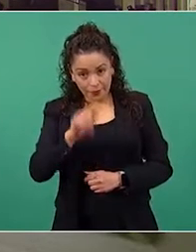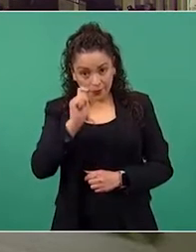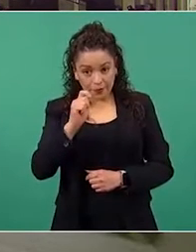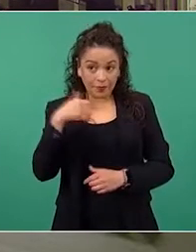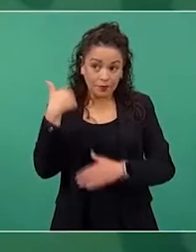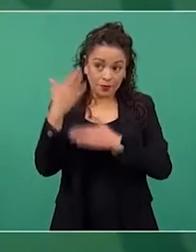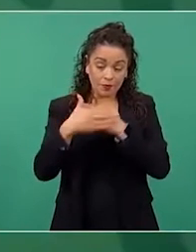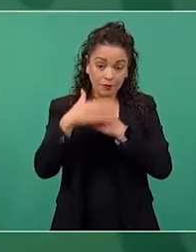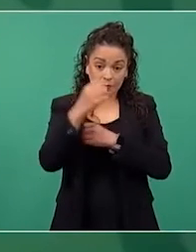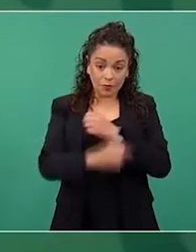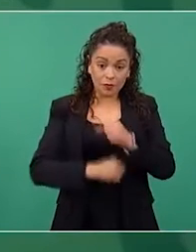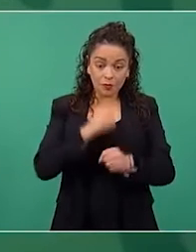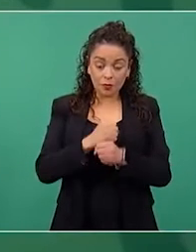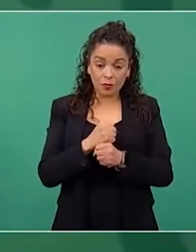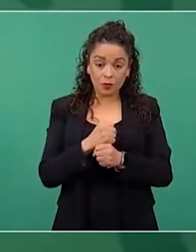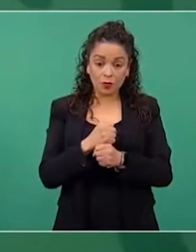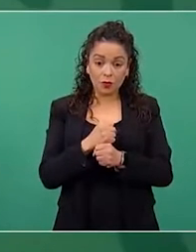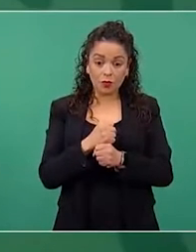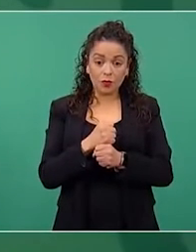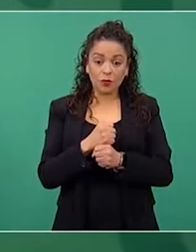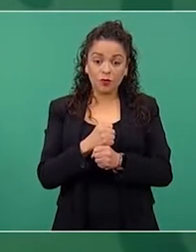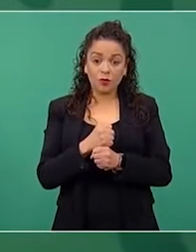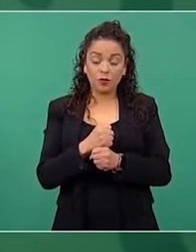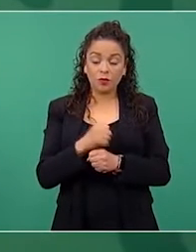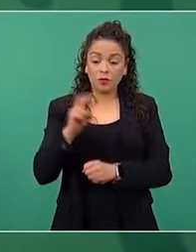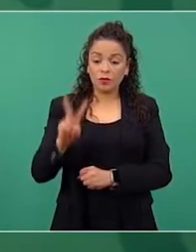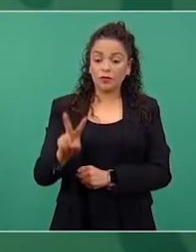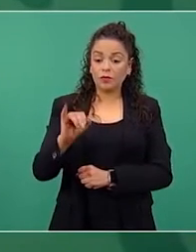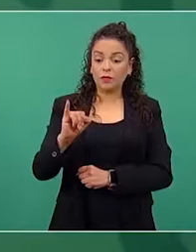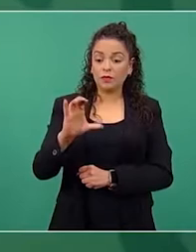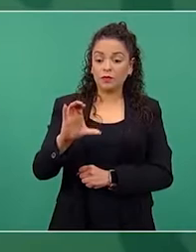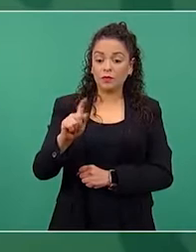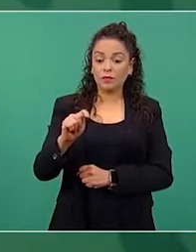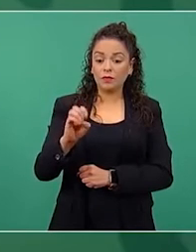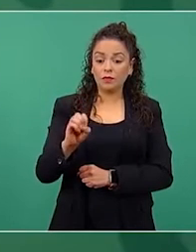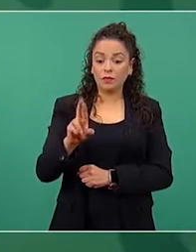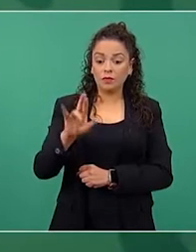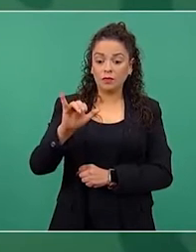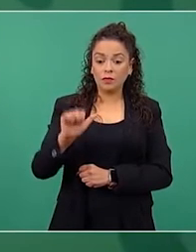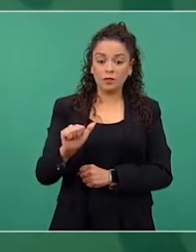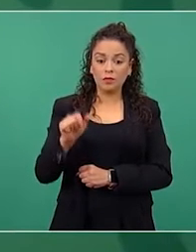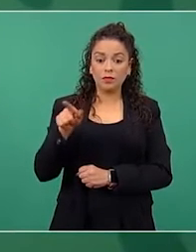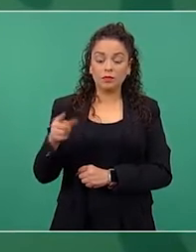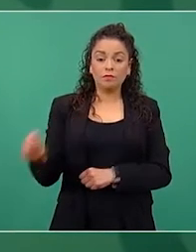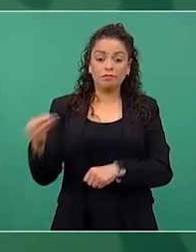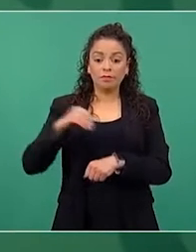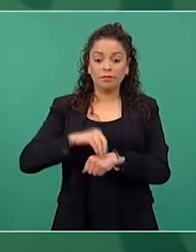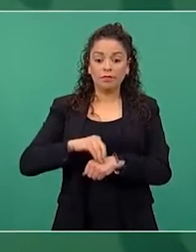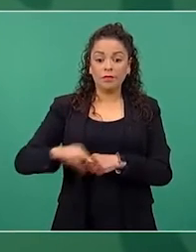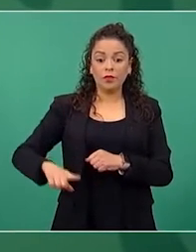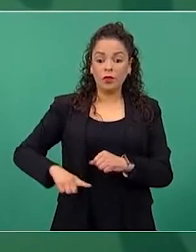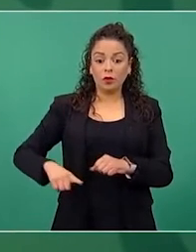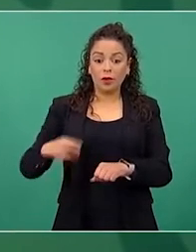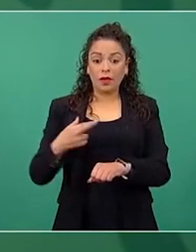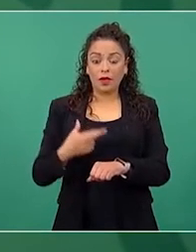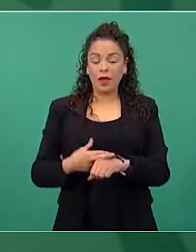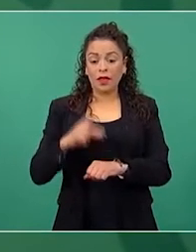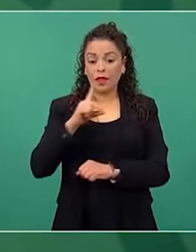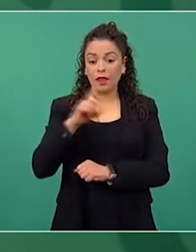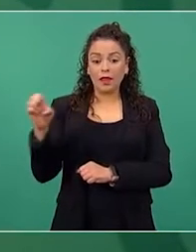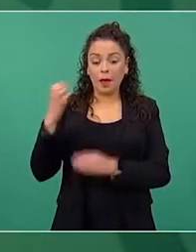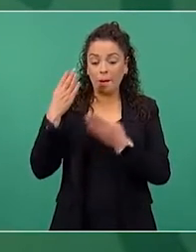próximo Victoria va a ser la gobernadora del Banco de México,